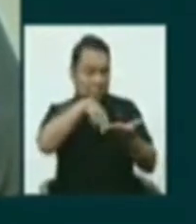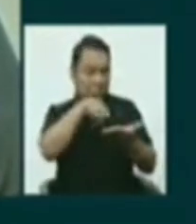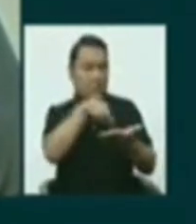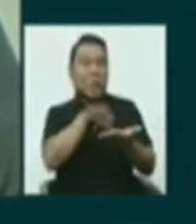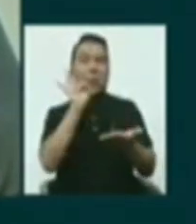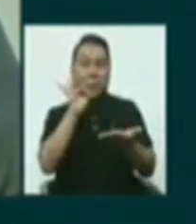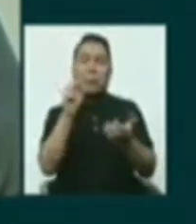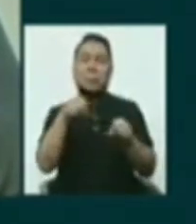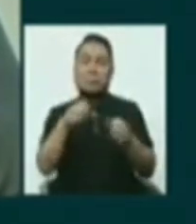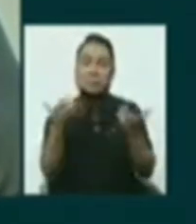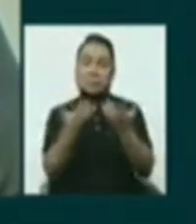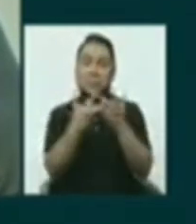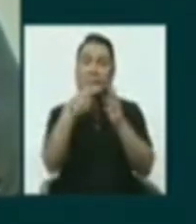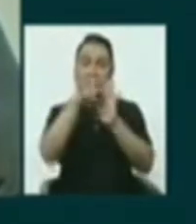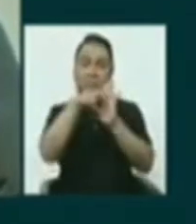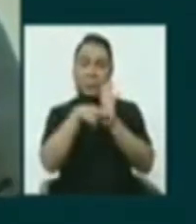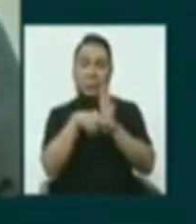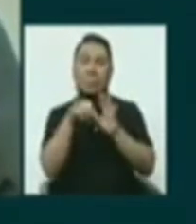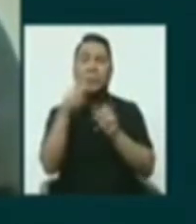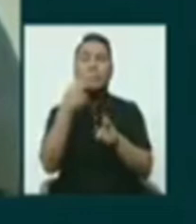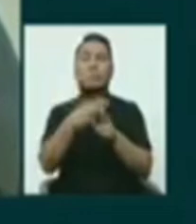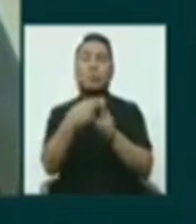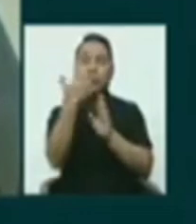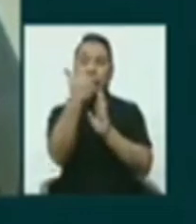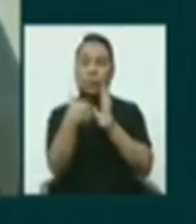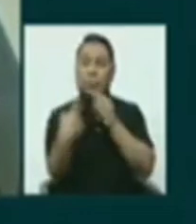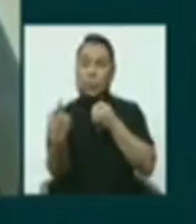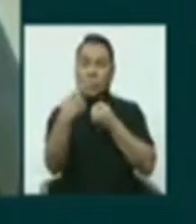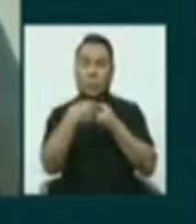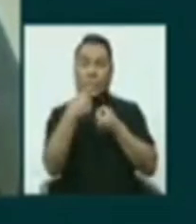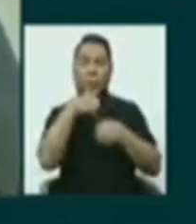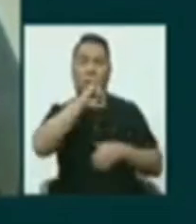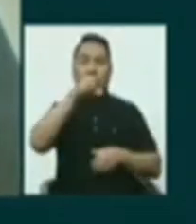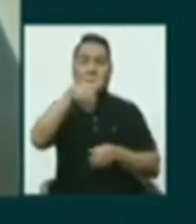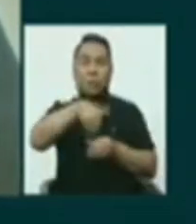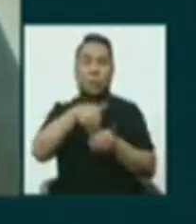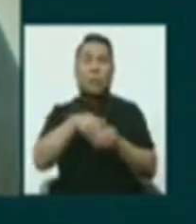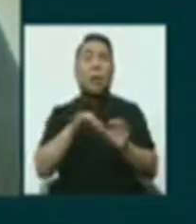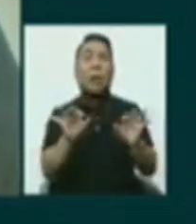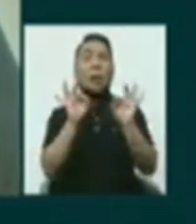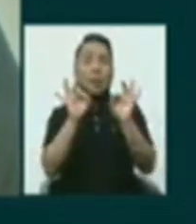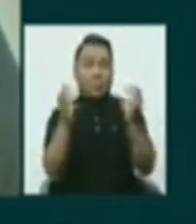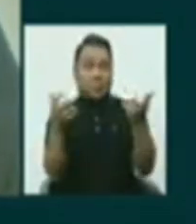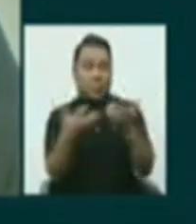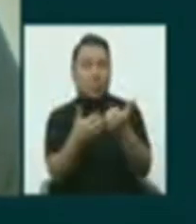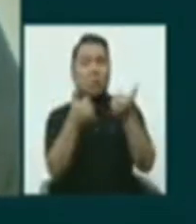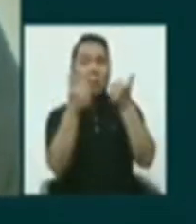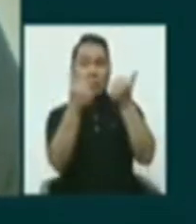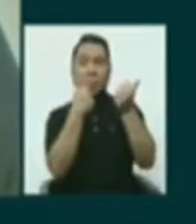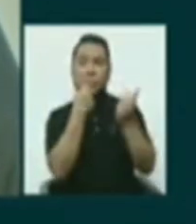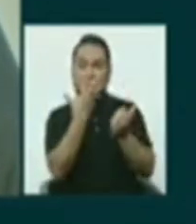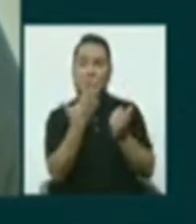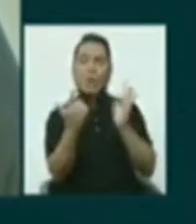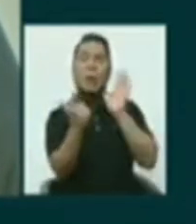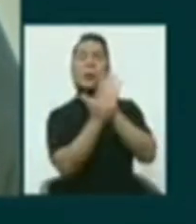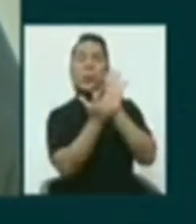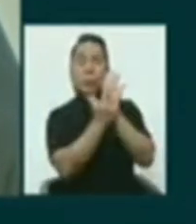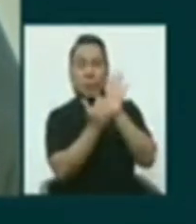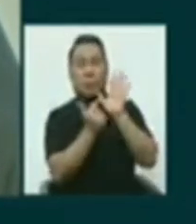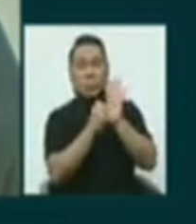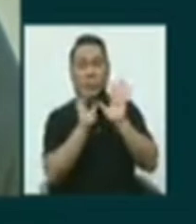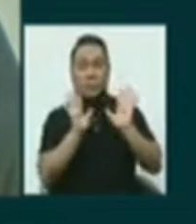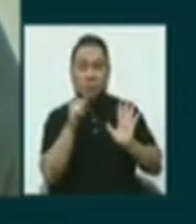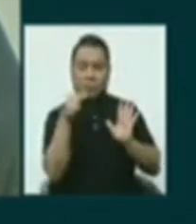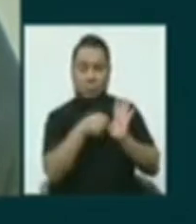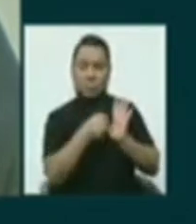al reglamento de inscripción de fórmulas y listas de candidatos del Jurado Nacional de Elecciones, el cual está conforme a lo